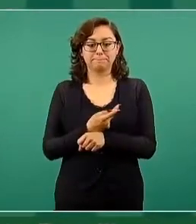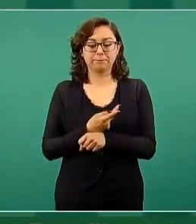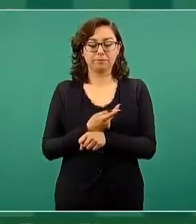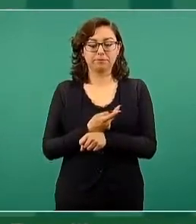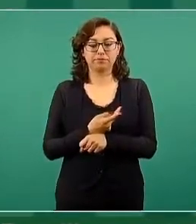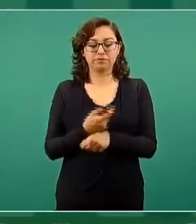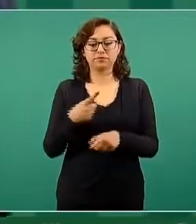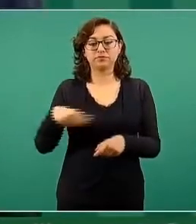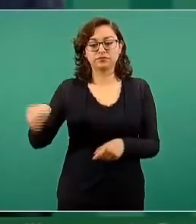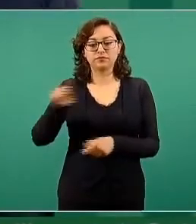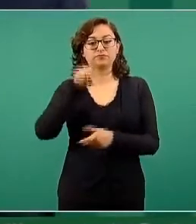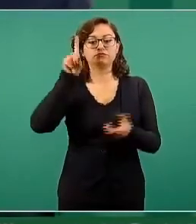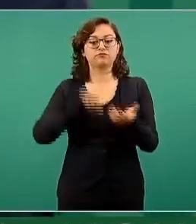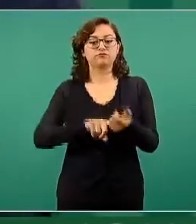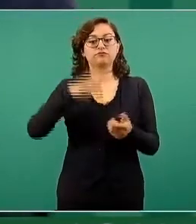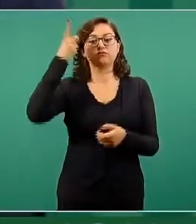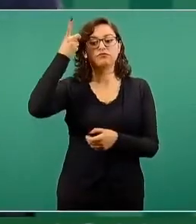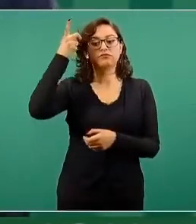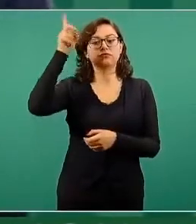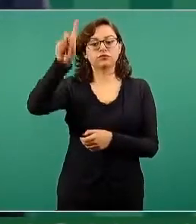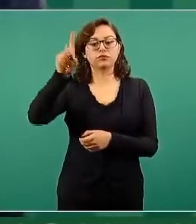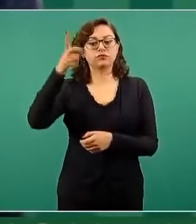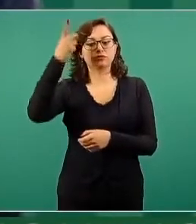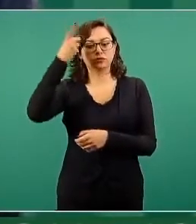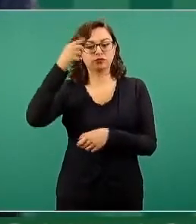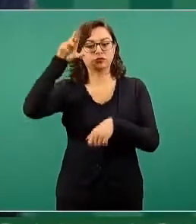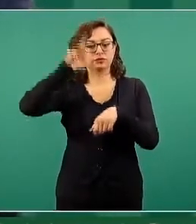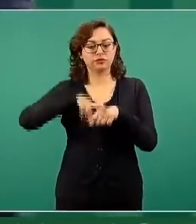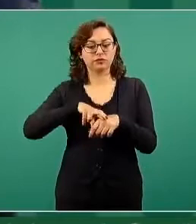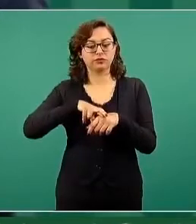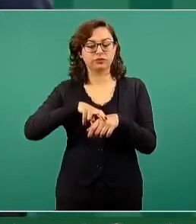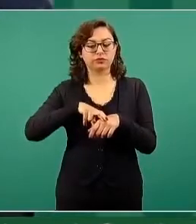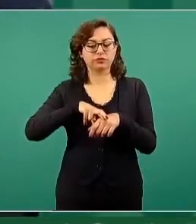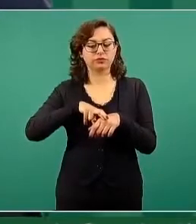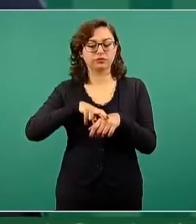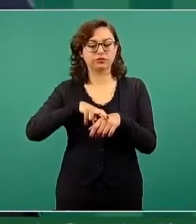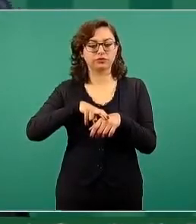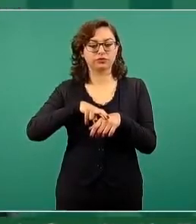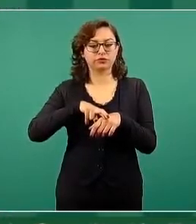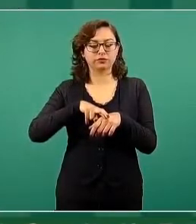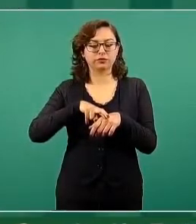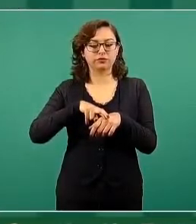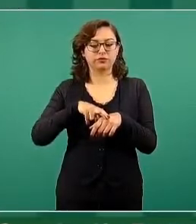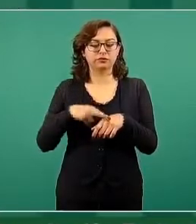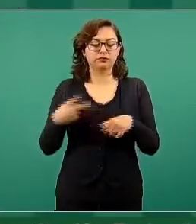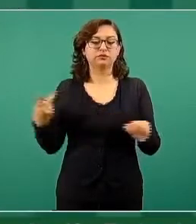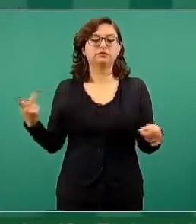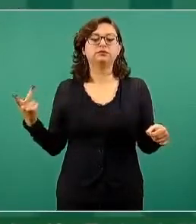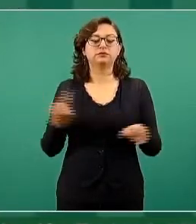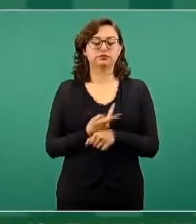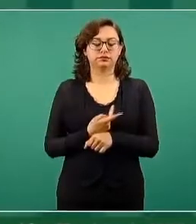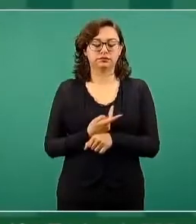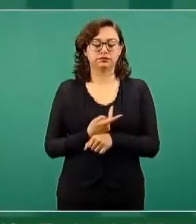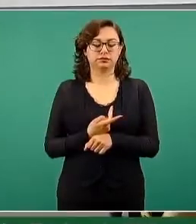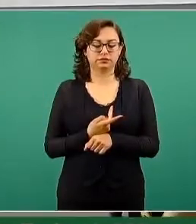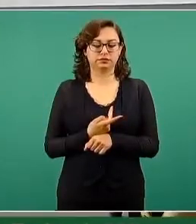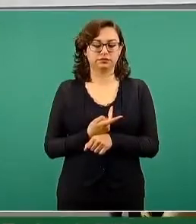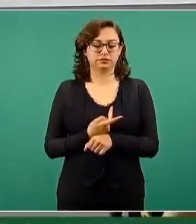dueños directivos forman parte de los organismos